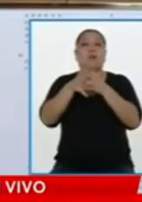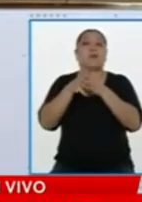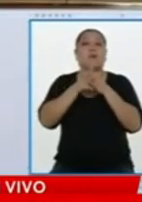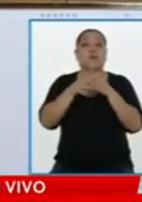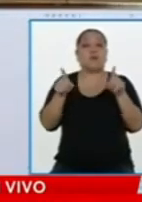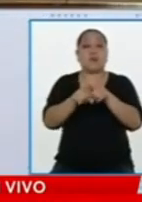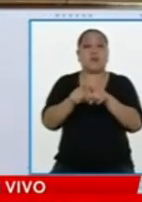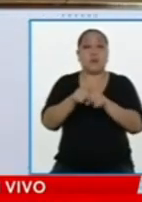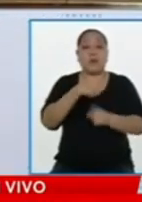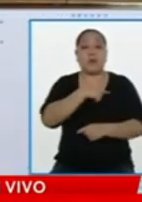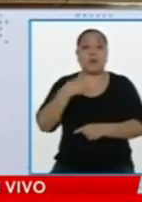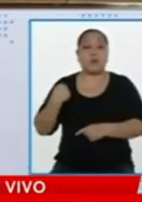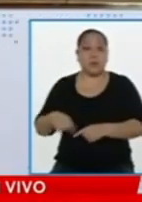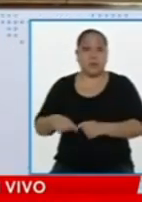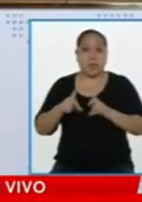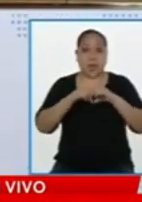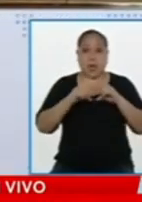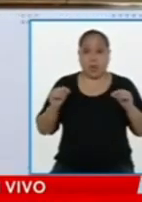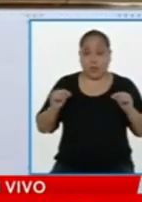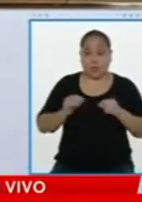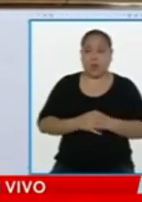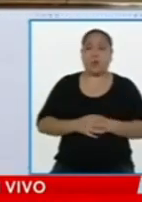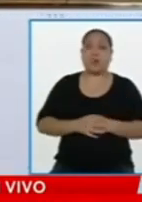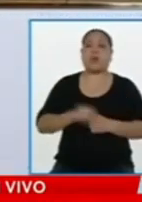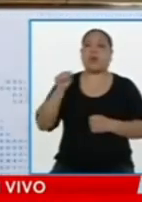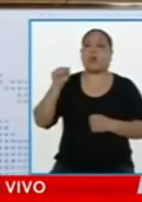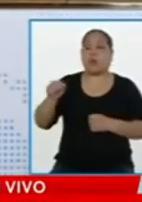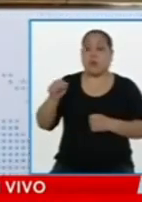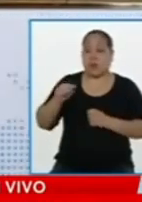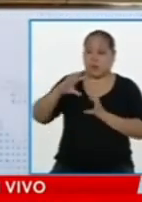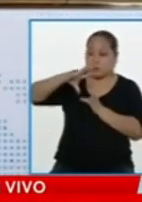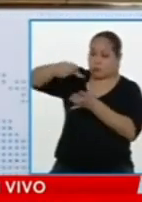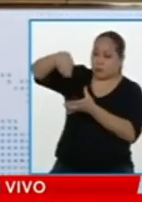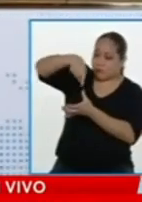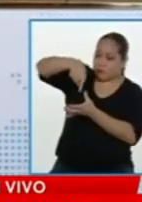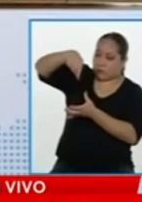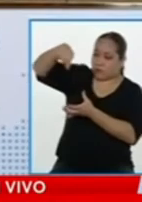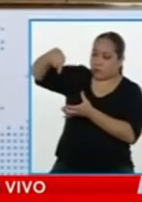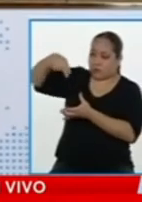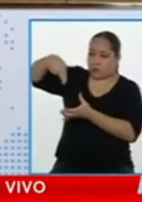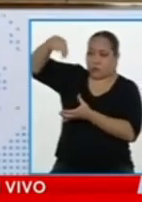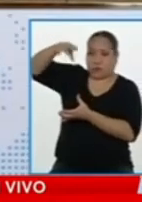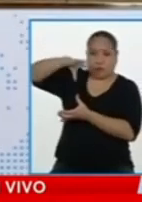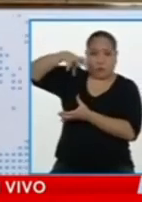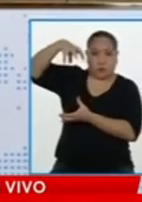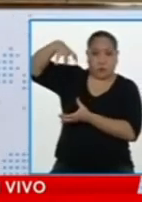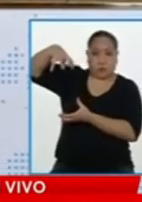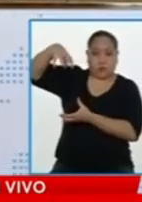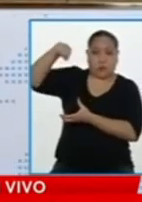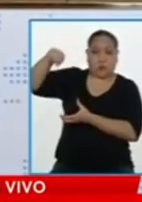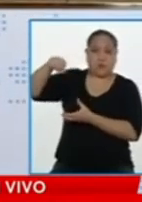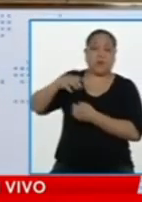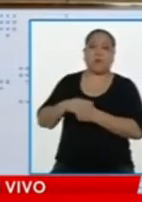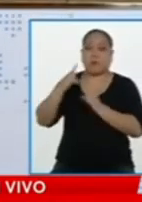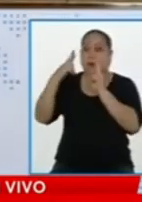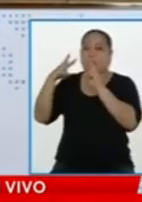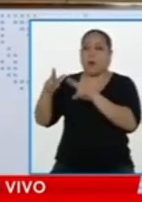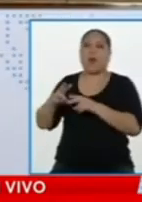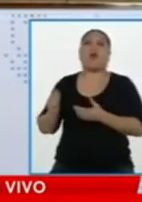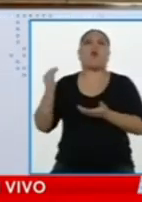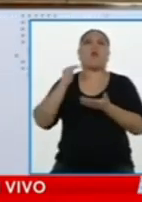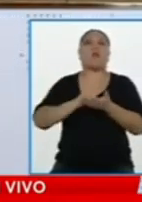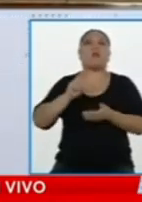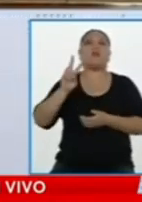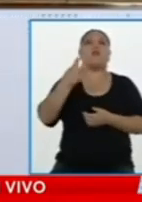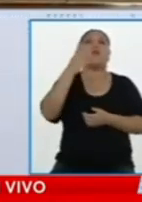Y la gente salió masivamente a buscar algo que comer, algo que vender para llevar algo que